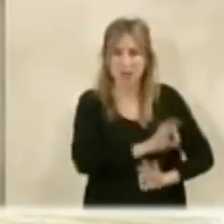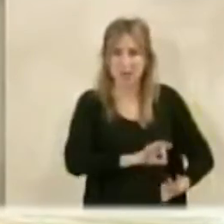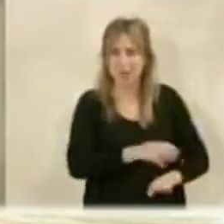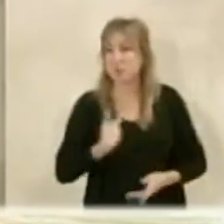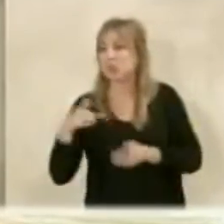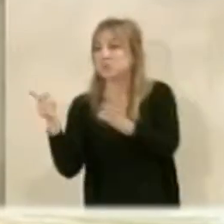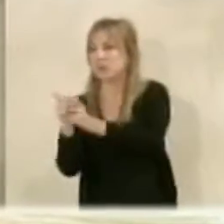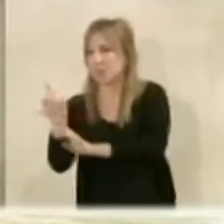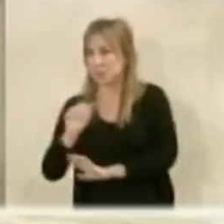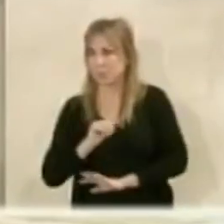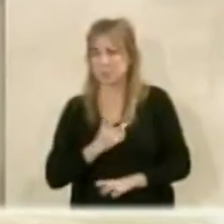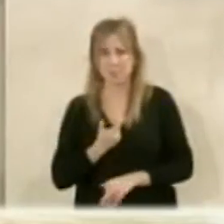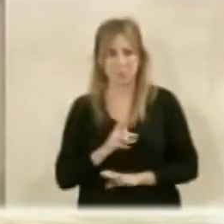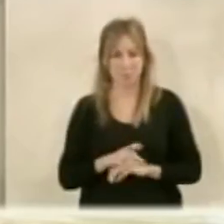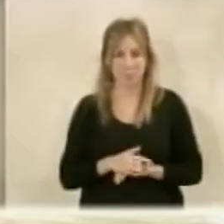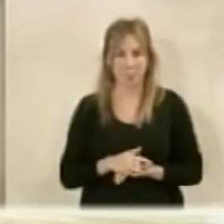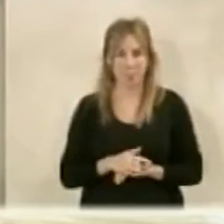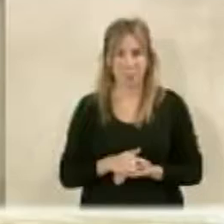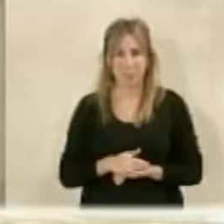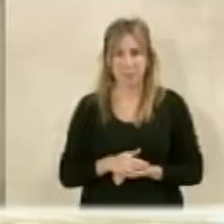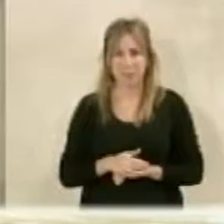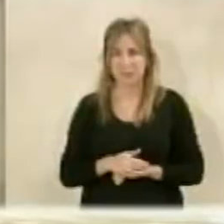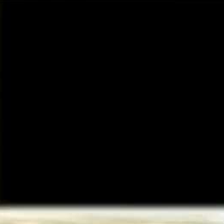hablaremos de Vaya concluyendo, señor Cazorla. Enseguida, señor alcalde.